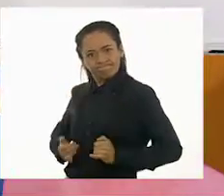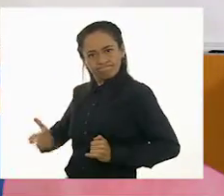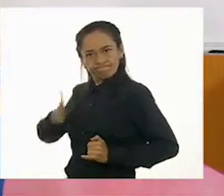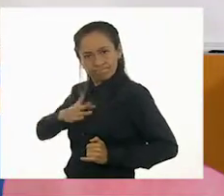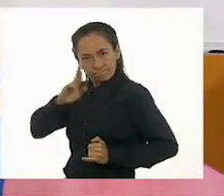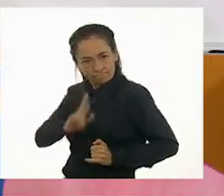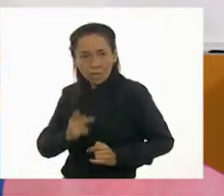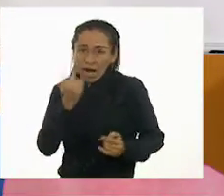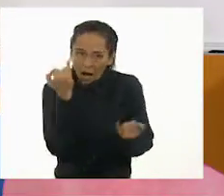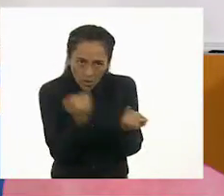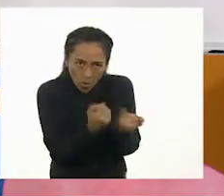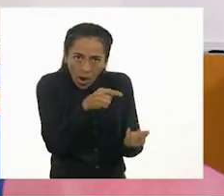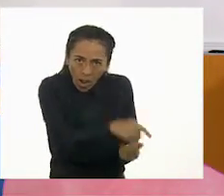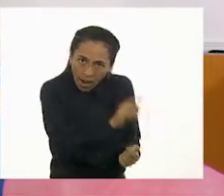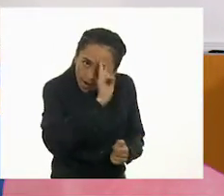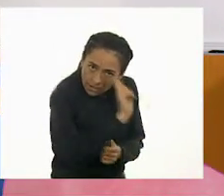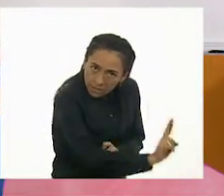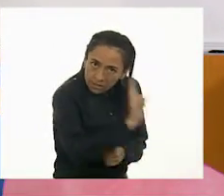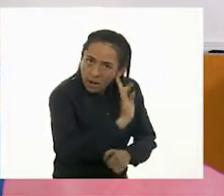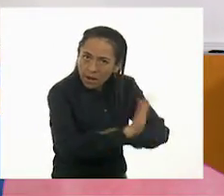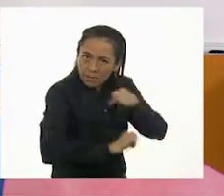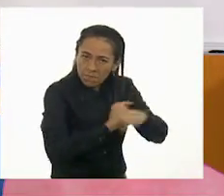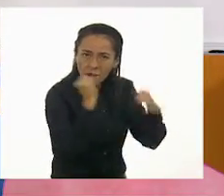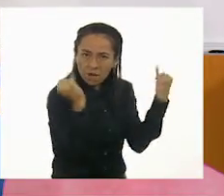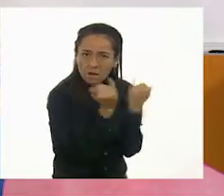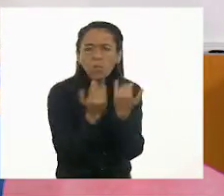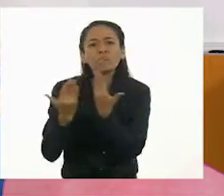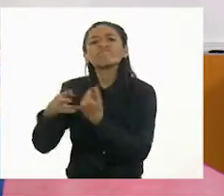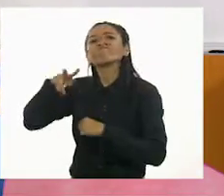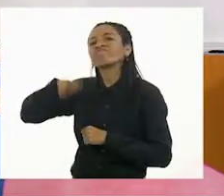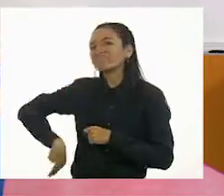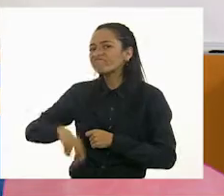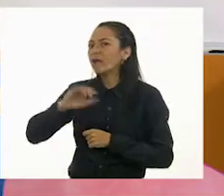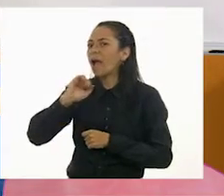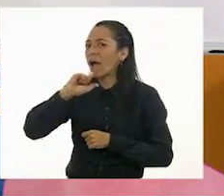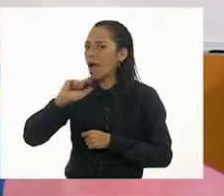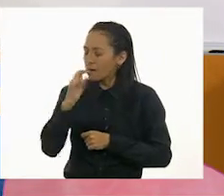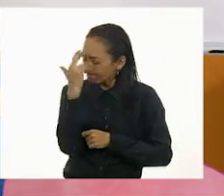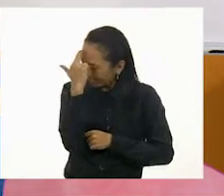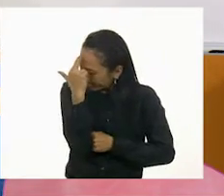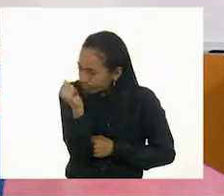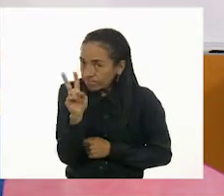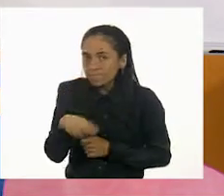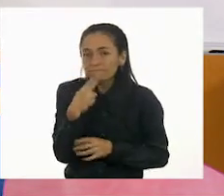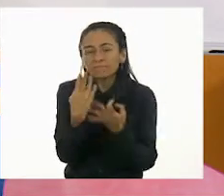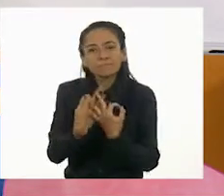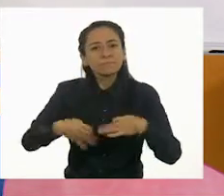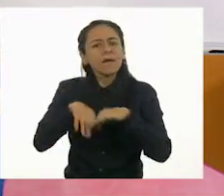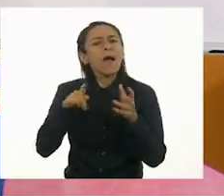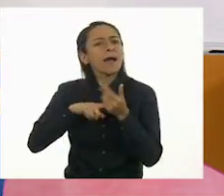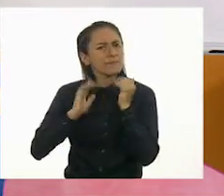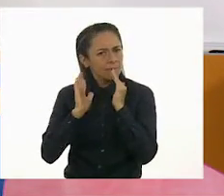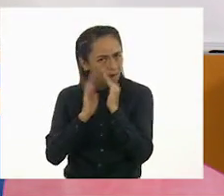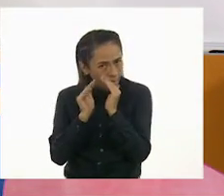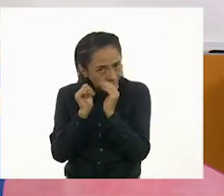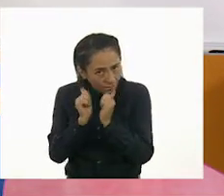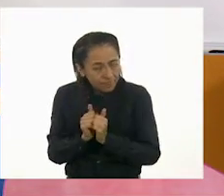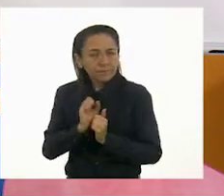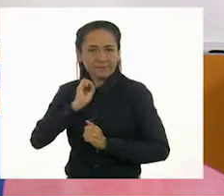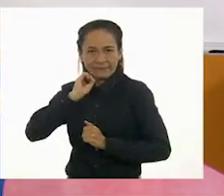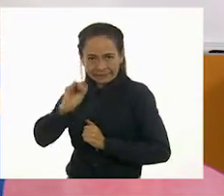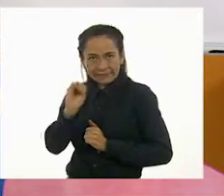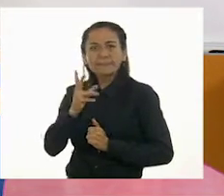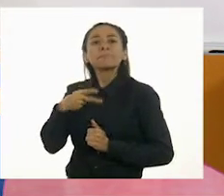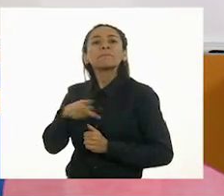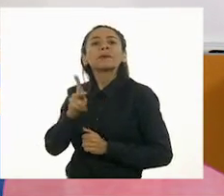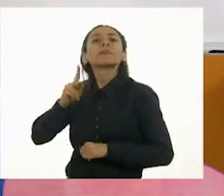importante ha de todo esto del respeto hacia los animales? Porque como comentamos, el hecho de que sean domésticos, sabemos que están a cargo de los seres